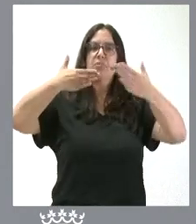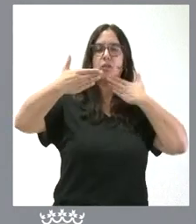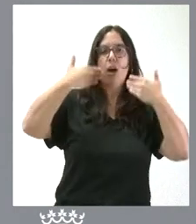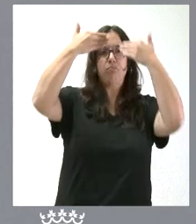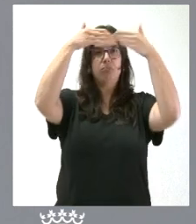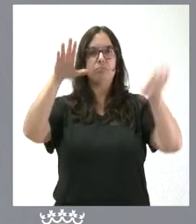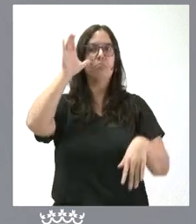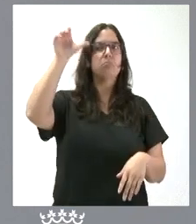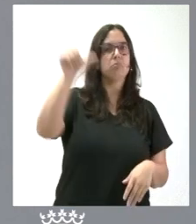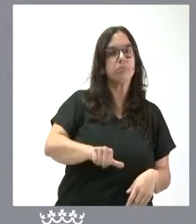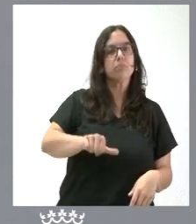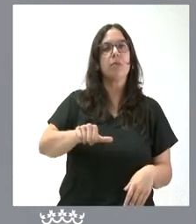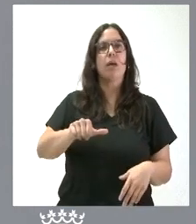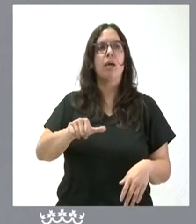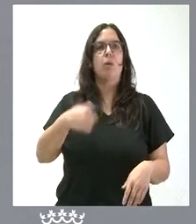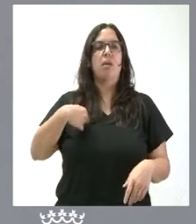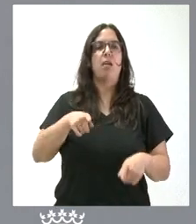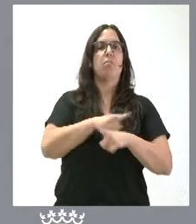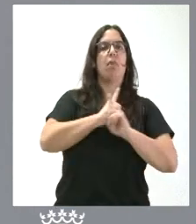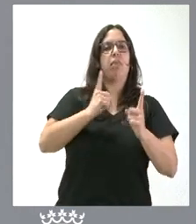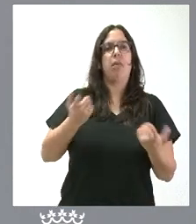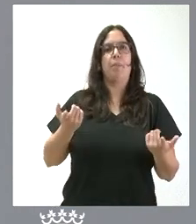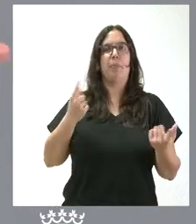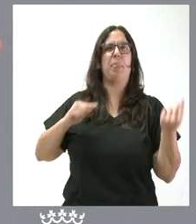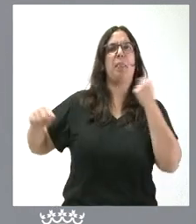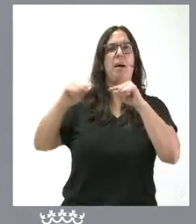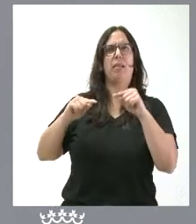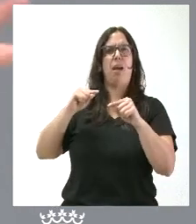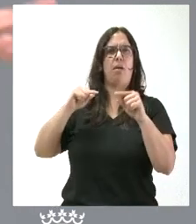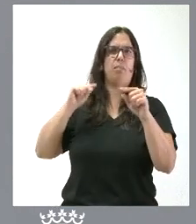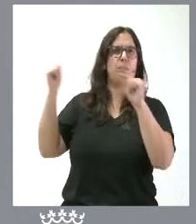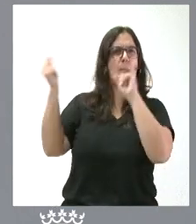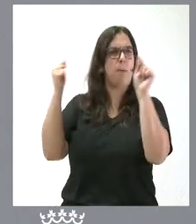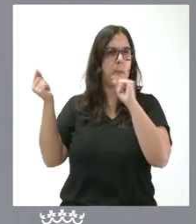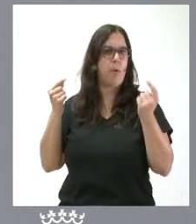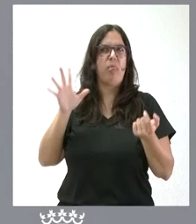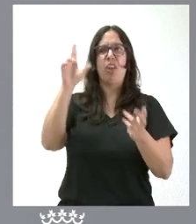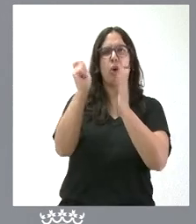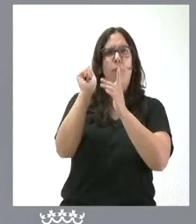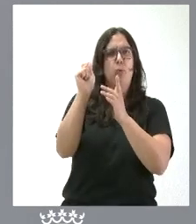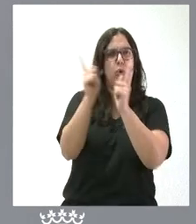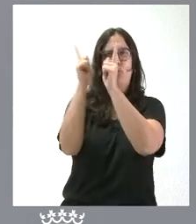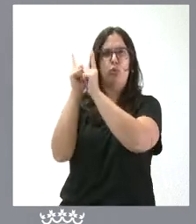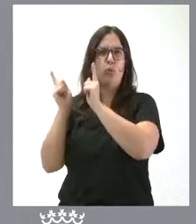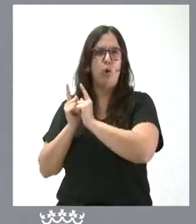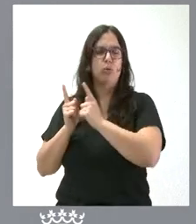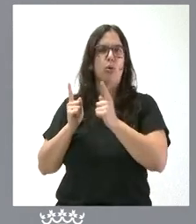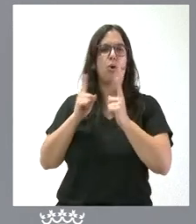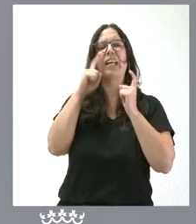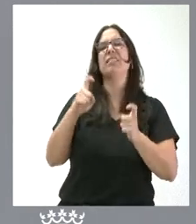y no establecer un debate parlamentario con cinco minutos de intervención buscando